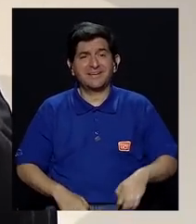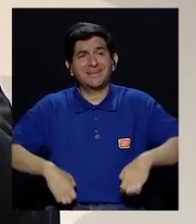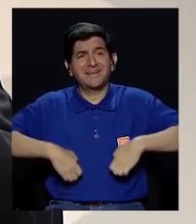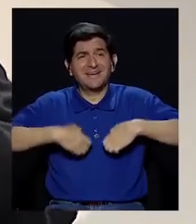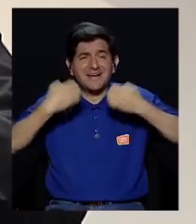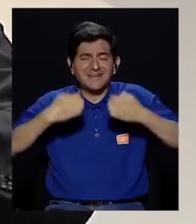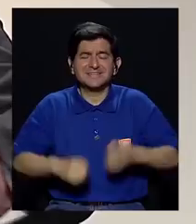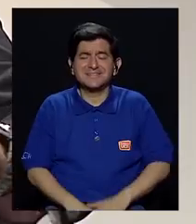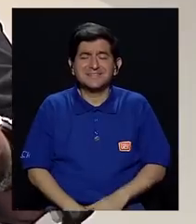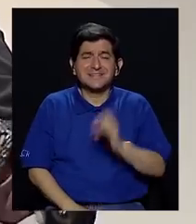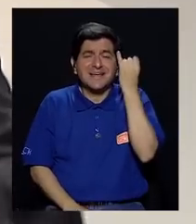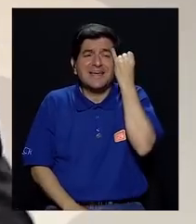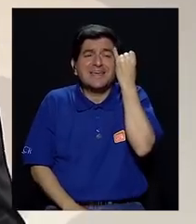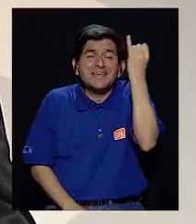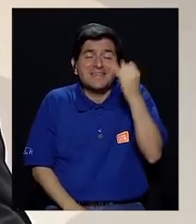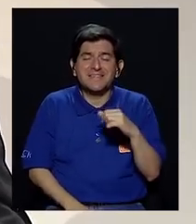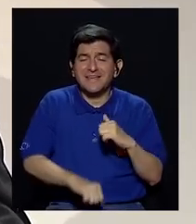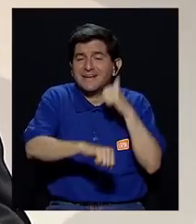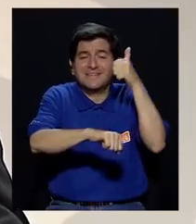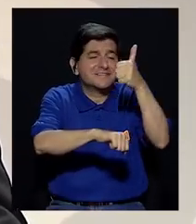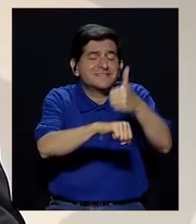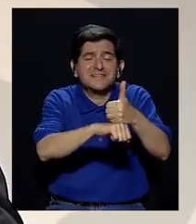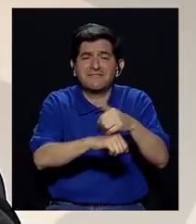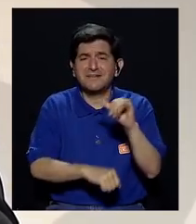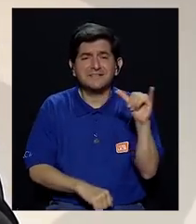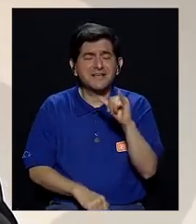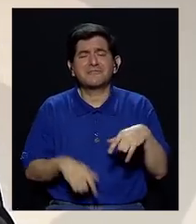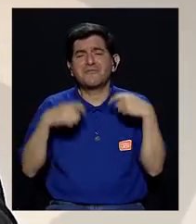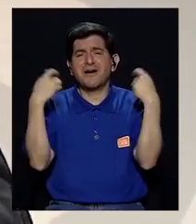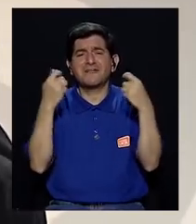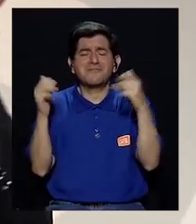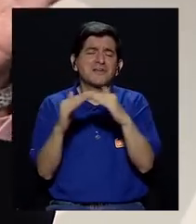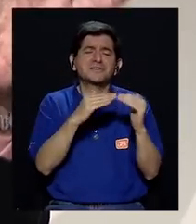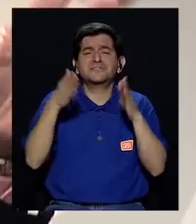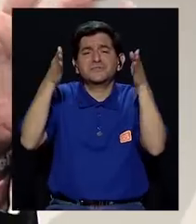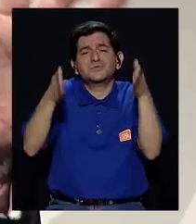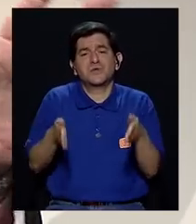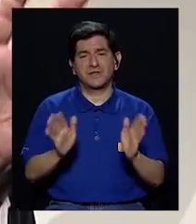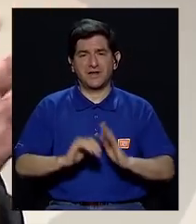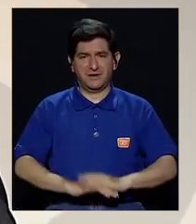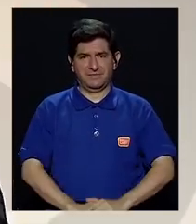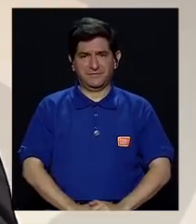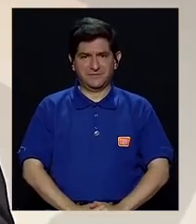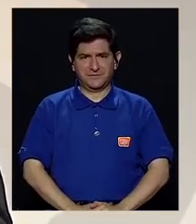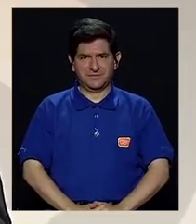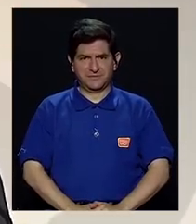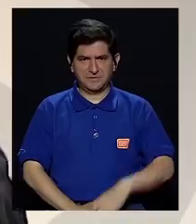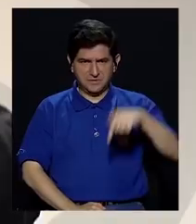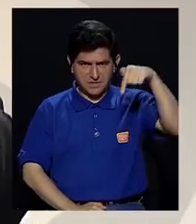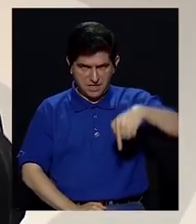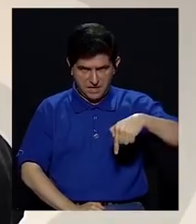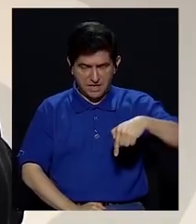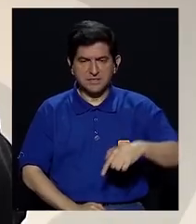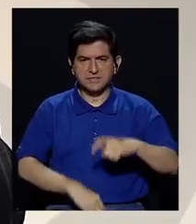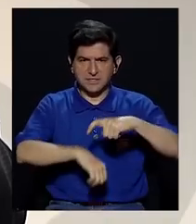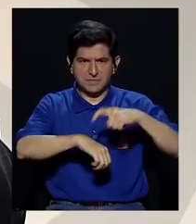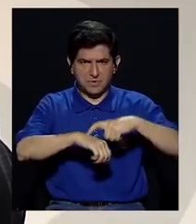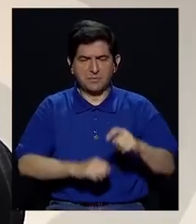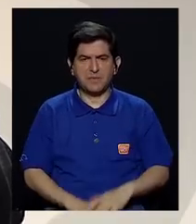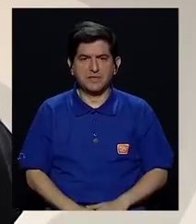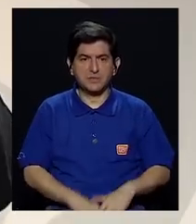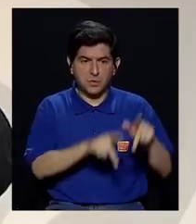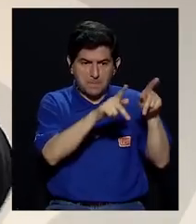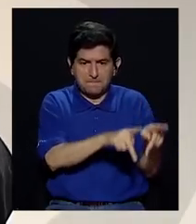un sesgo particular de colocar esto como si fuera la fiesta de los ciudadanos y las ciudadanas. Y aquí lo que está en juego son